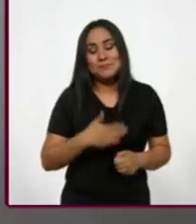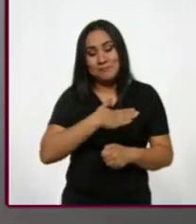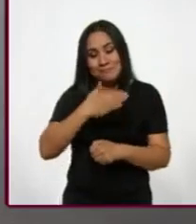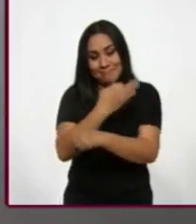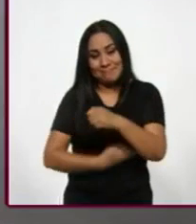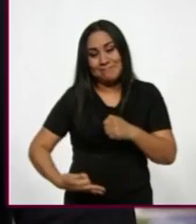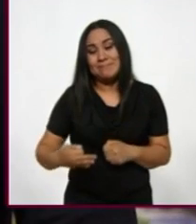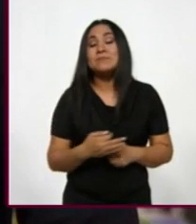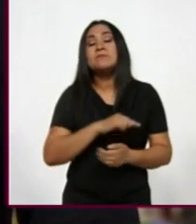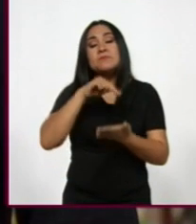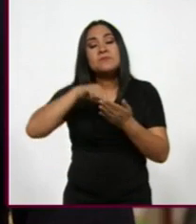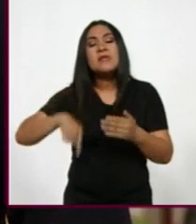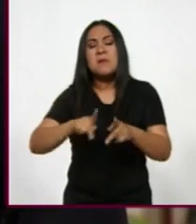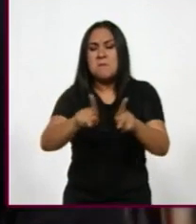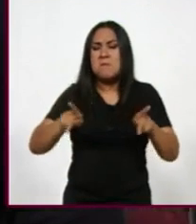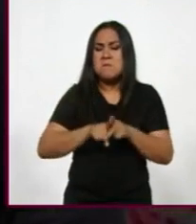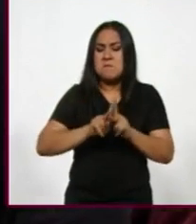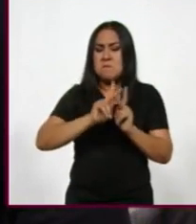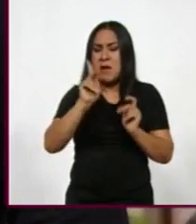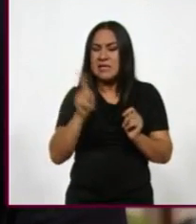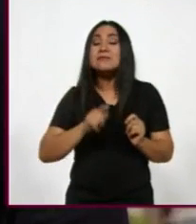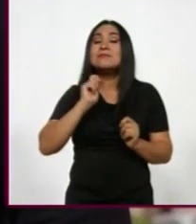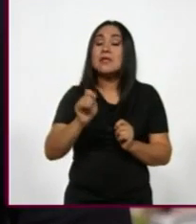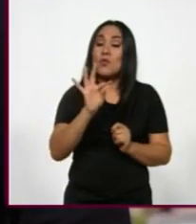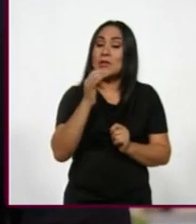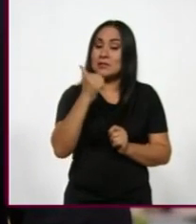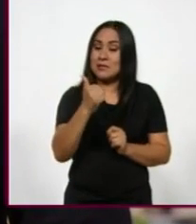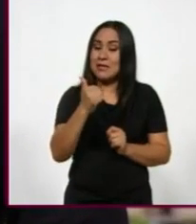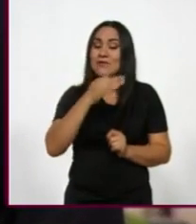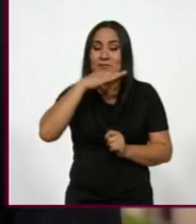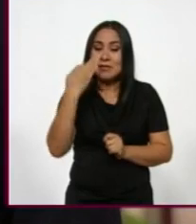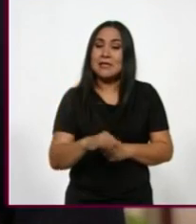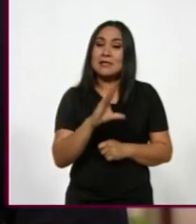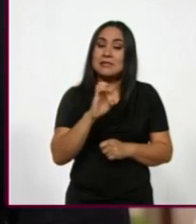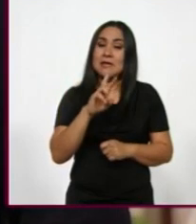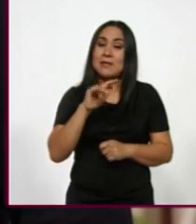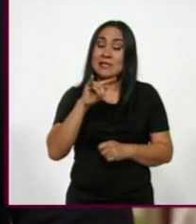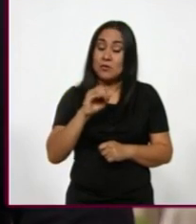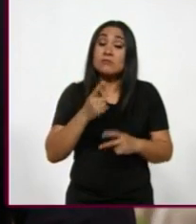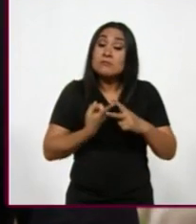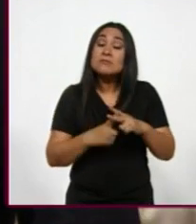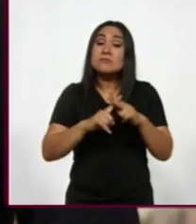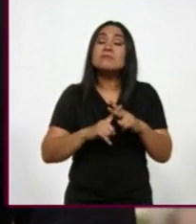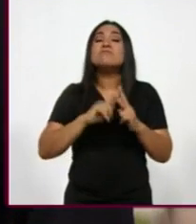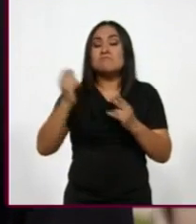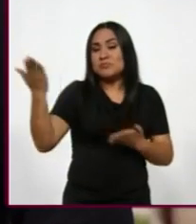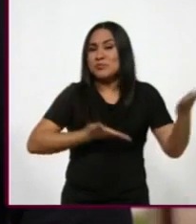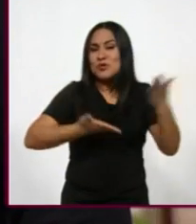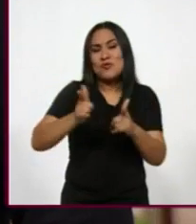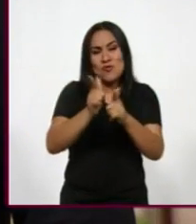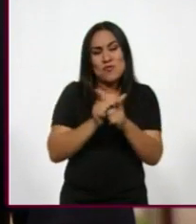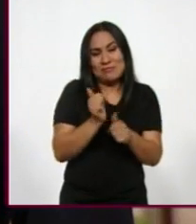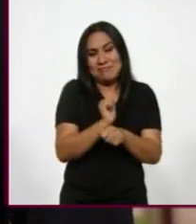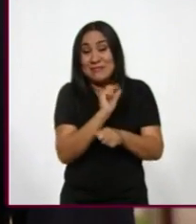Buenas tardes, Guadalupe. Transmitimos desde la Plaza de la Paz, en la cobertura de la edición 46 del Festival Cervantino. Comienzan a llegar los grupos artísticos que se